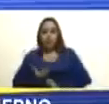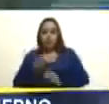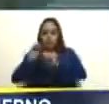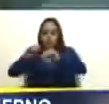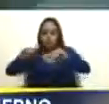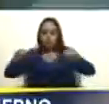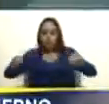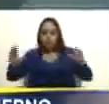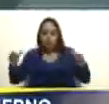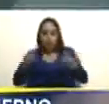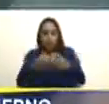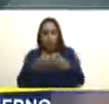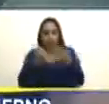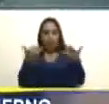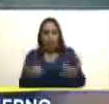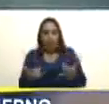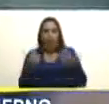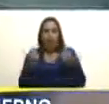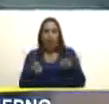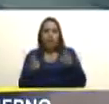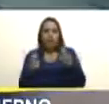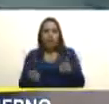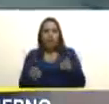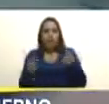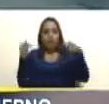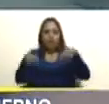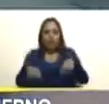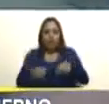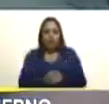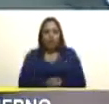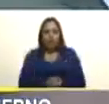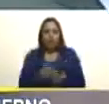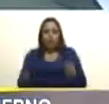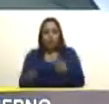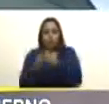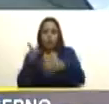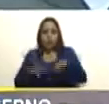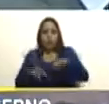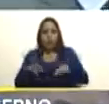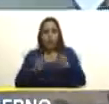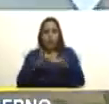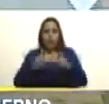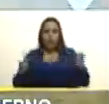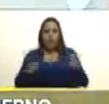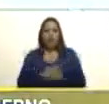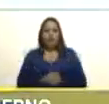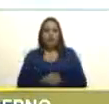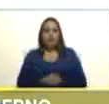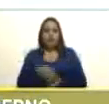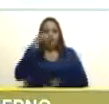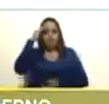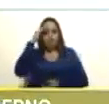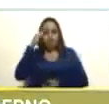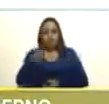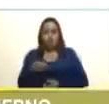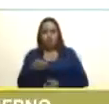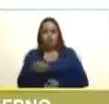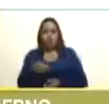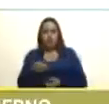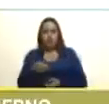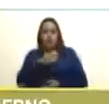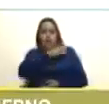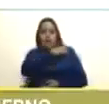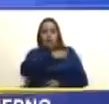presente y activado aquí con su secretario general el mayor general